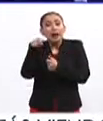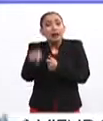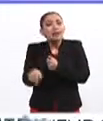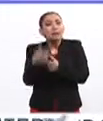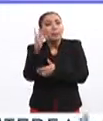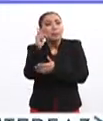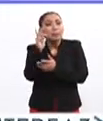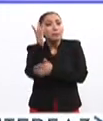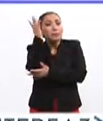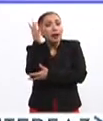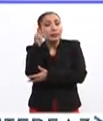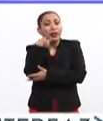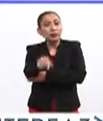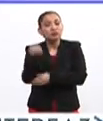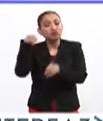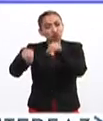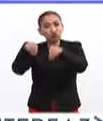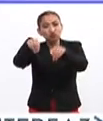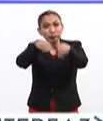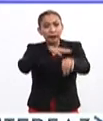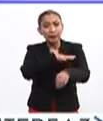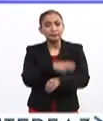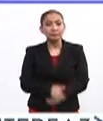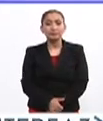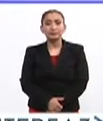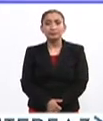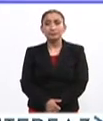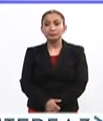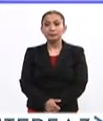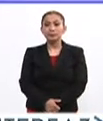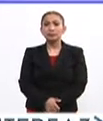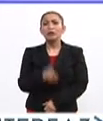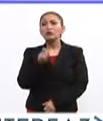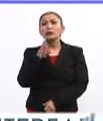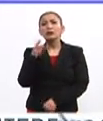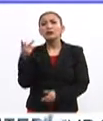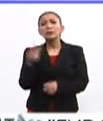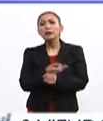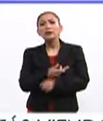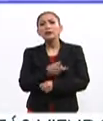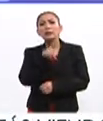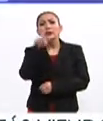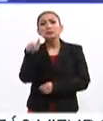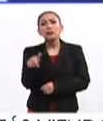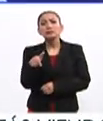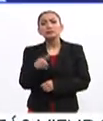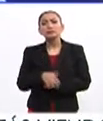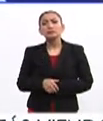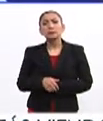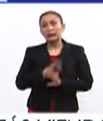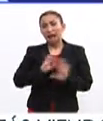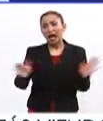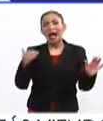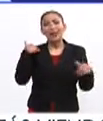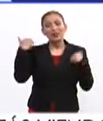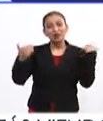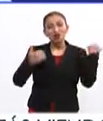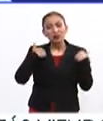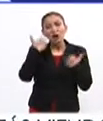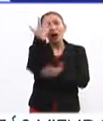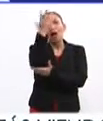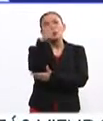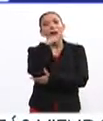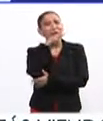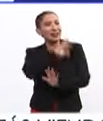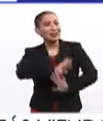a través de las plantaciones de árboles de Navidad. Y doctor, ¿qué pasa después de que ya disfrutamos de este árbol